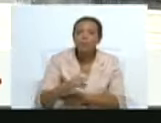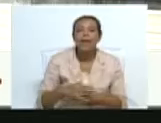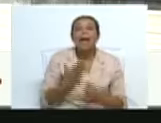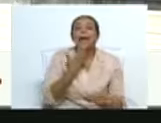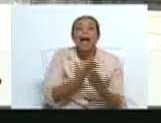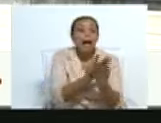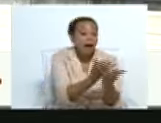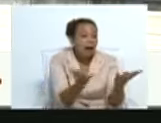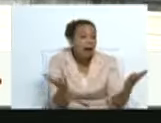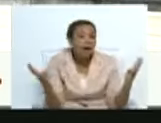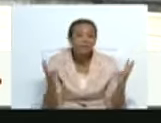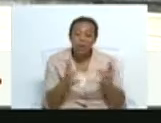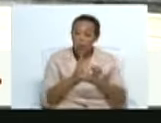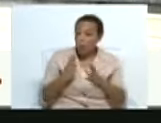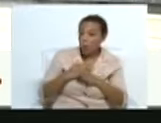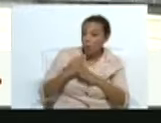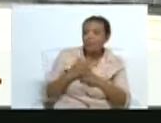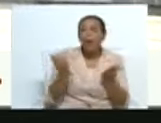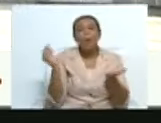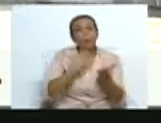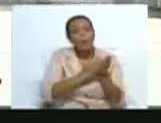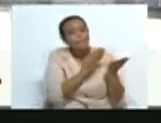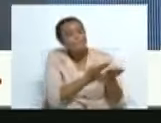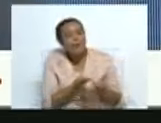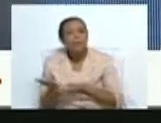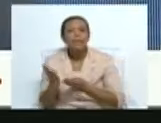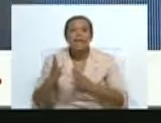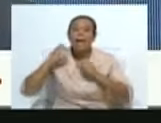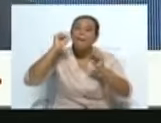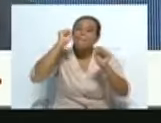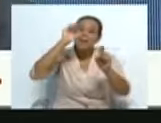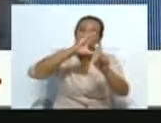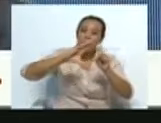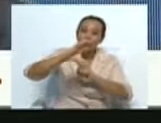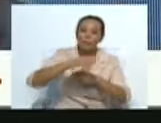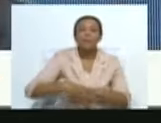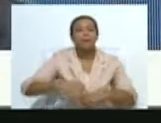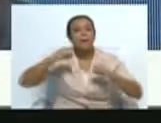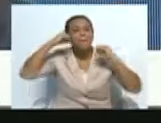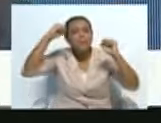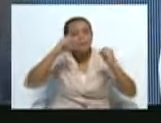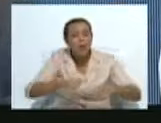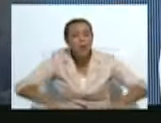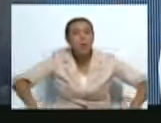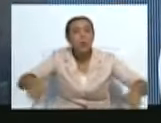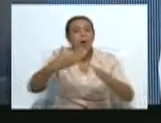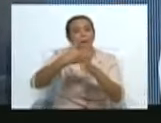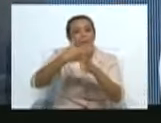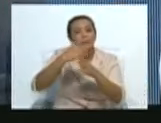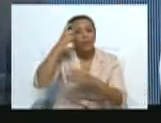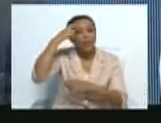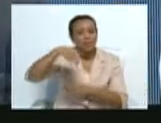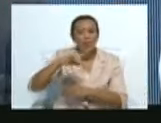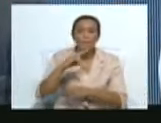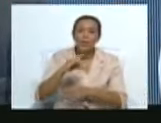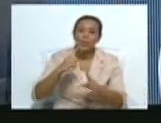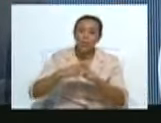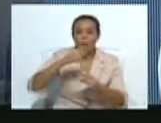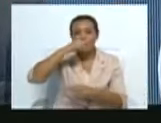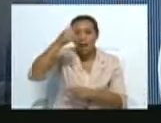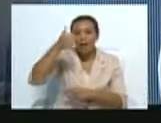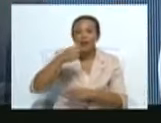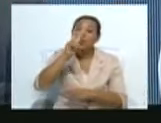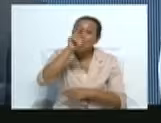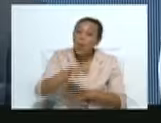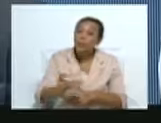por estar en este espacio, bienvenidos una vez más y que viva la cultura, que viva este espacio que comparte con ustedes Con Maduro más lunes